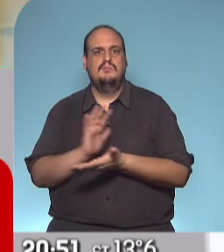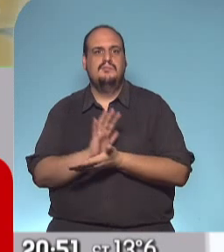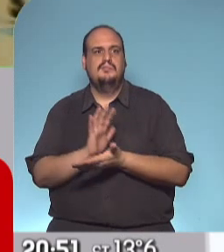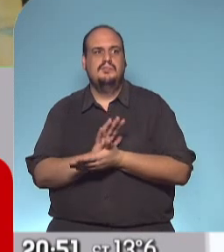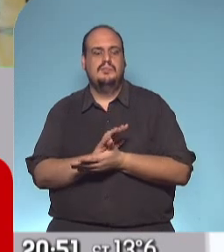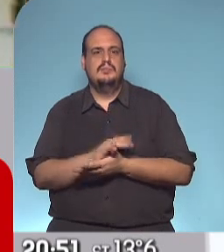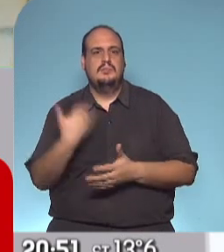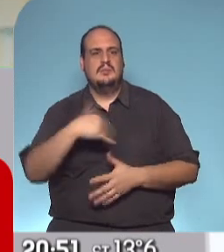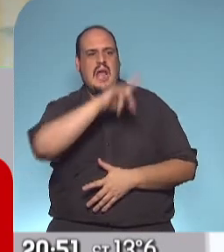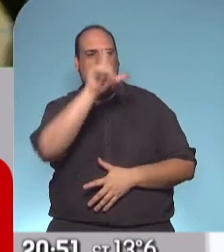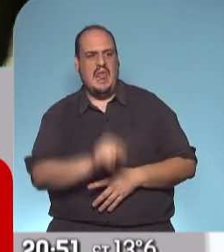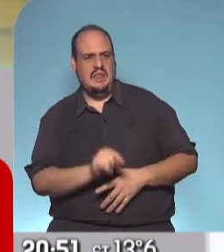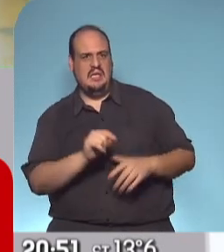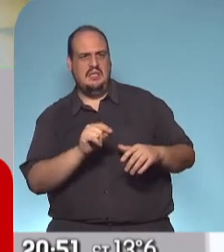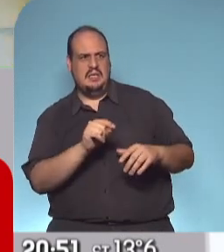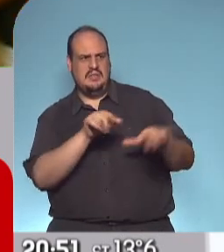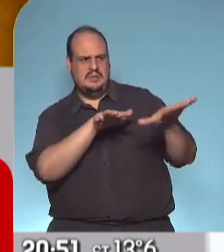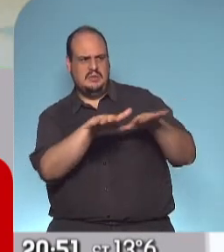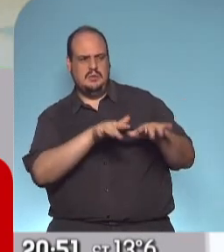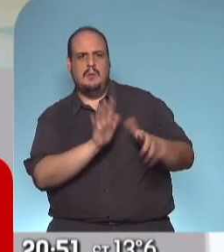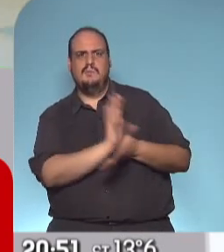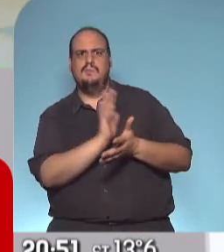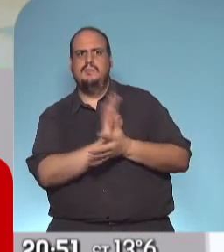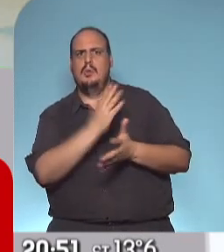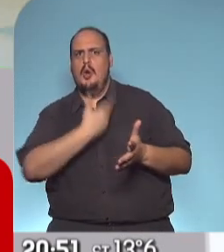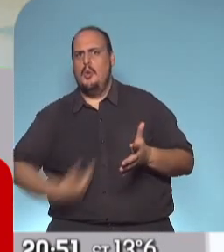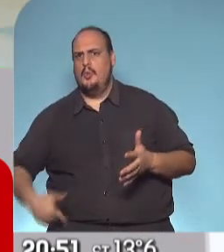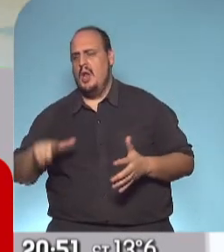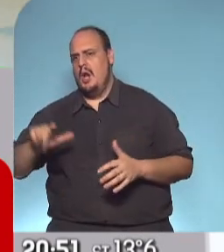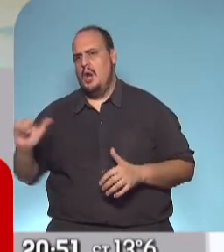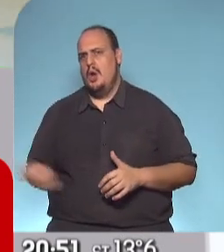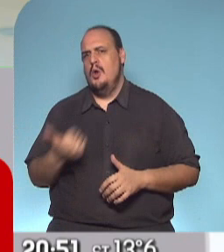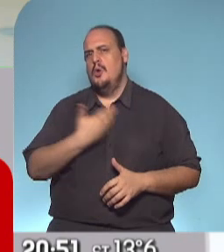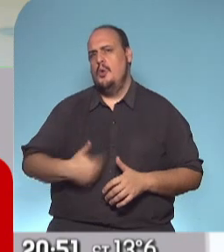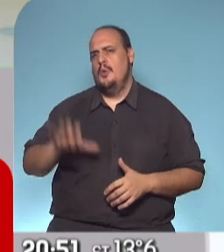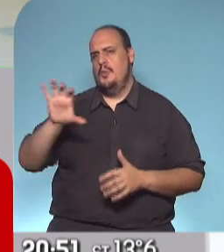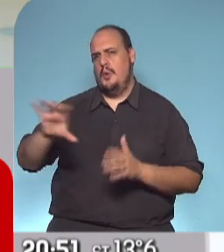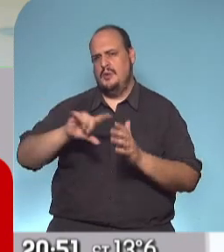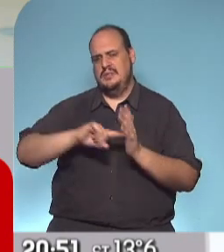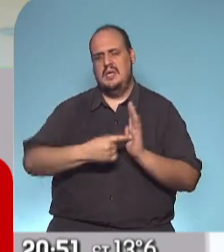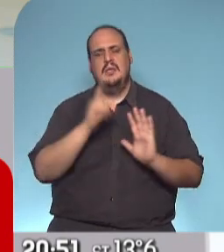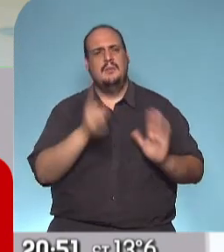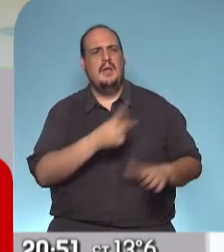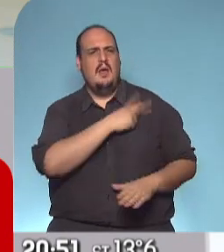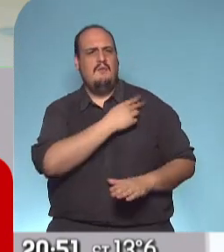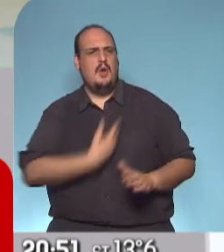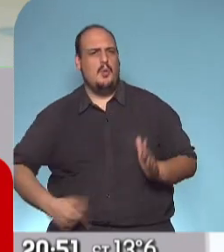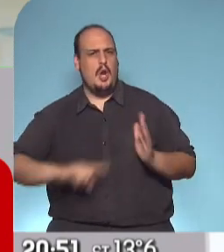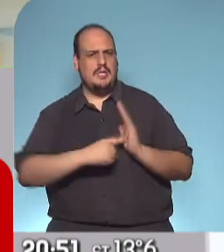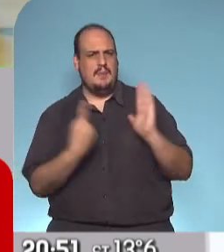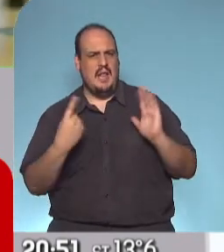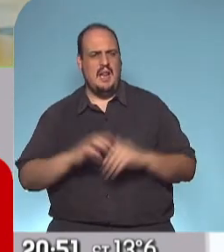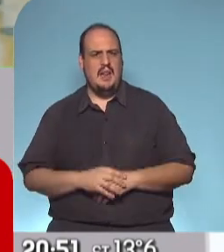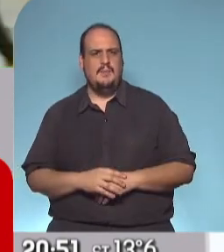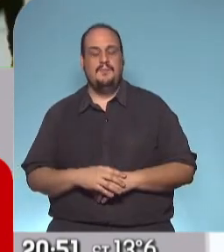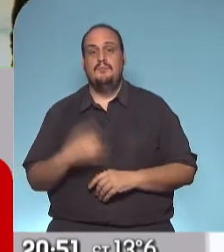la República Argentina una vez más al presidente de la Nación, al gobernador de provincia, al jefe de gobierno de la ciudad juntos. Cuando creíamos